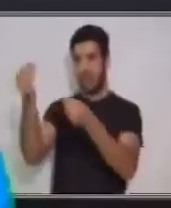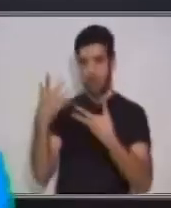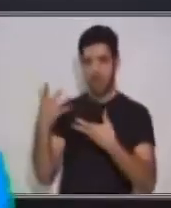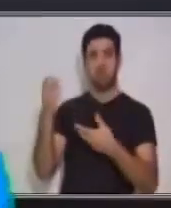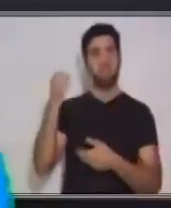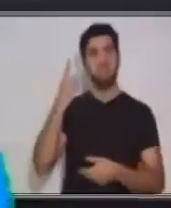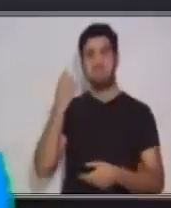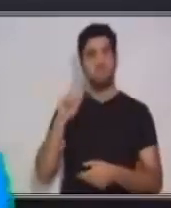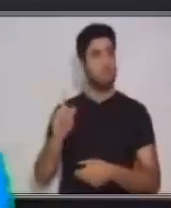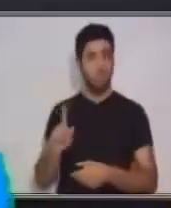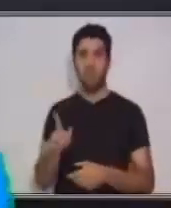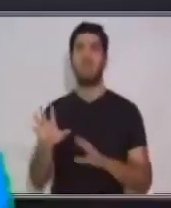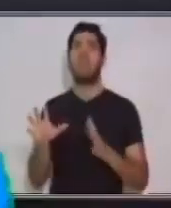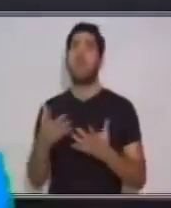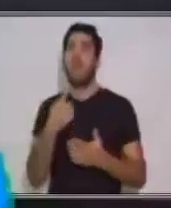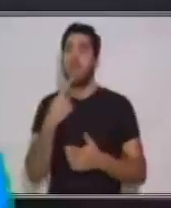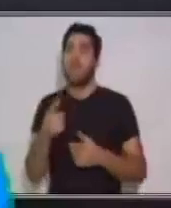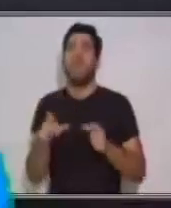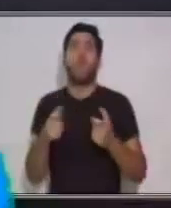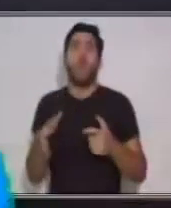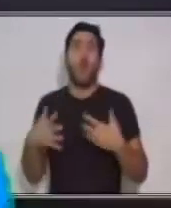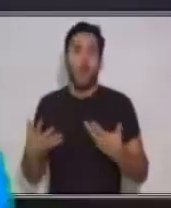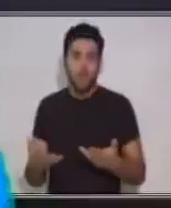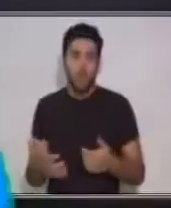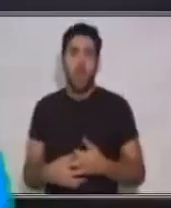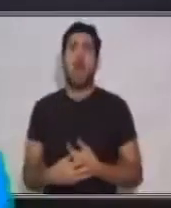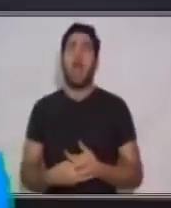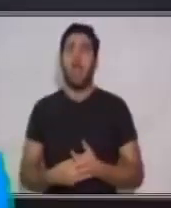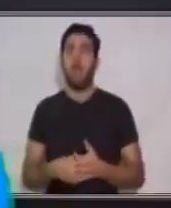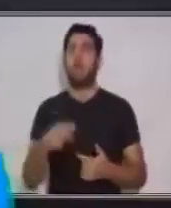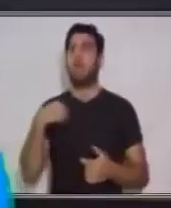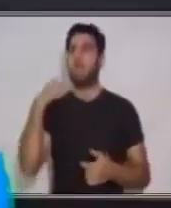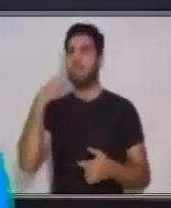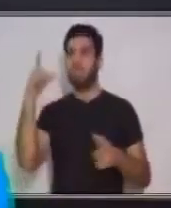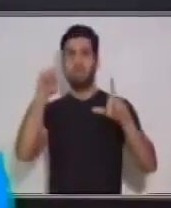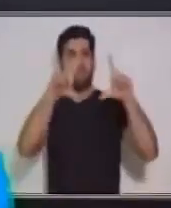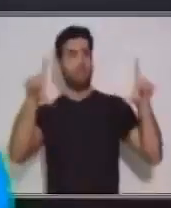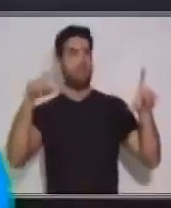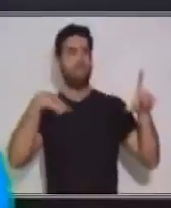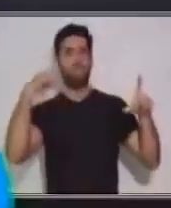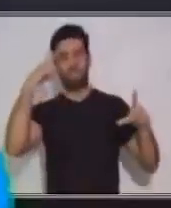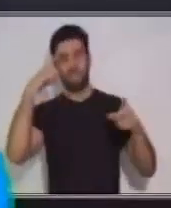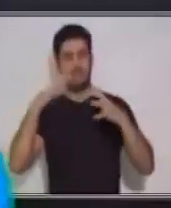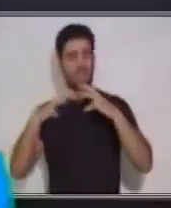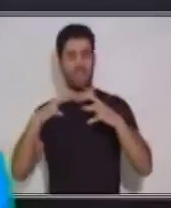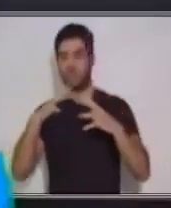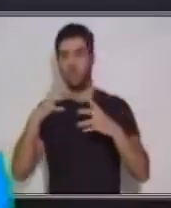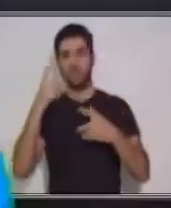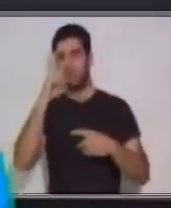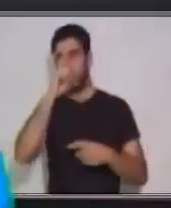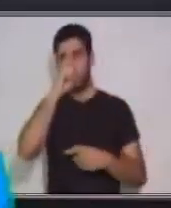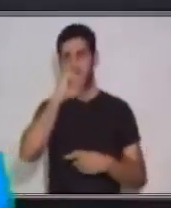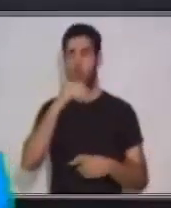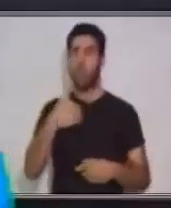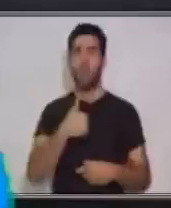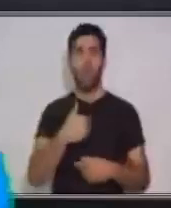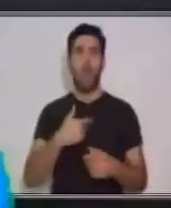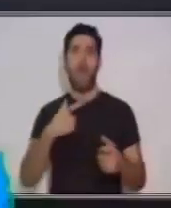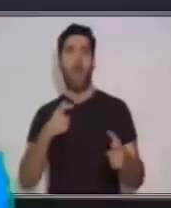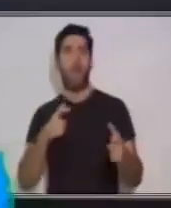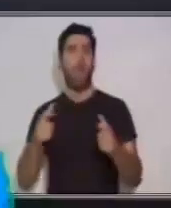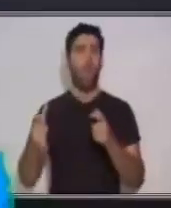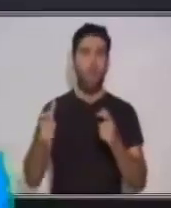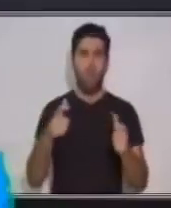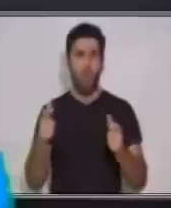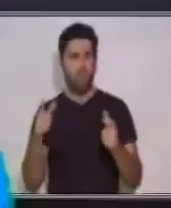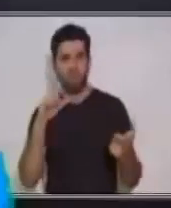indicándome que tengo que decir el nombre del color, sino que es el texto, entonces mi cerebro no sabe coordinar, no sabe cuál de las dos cosas